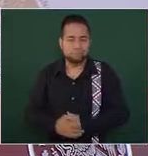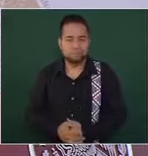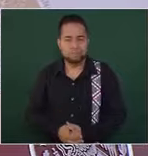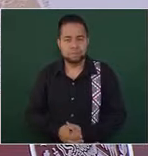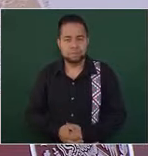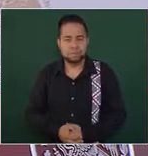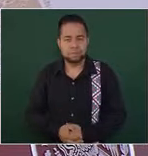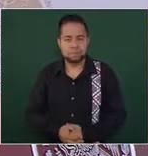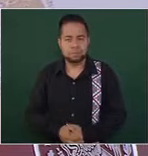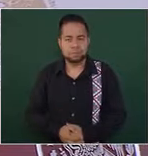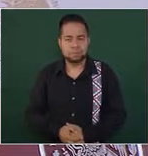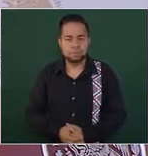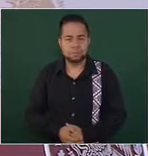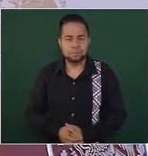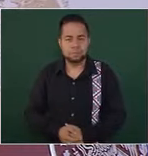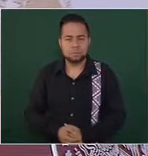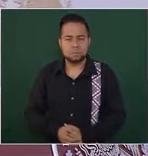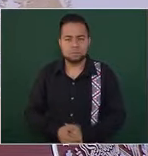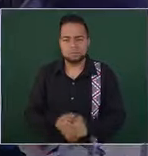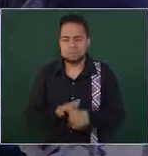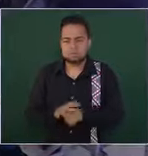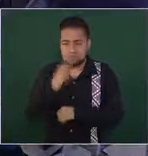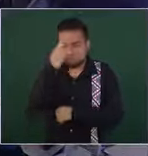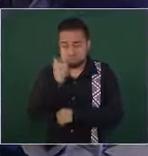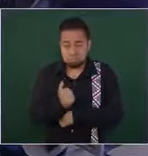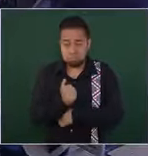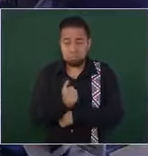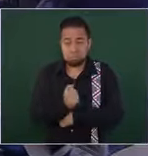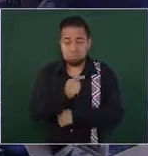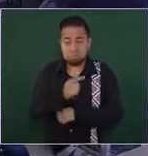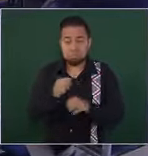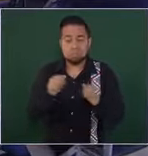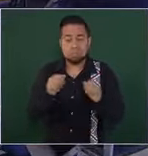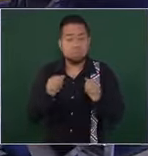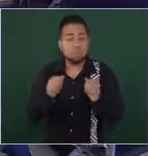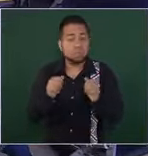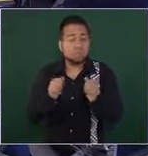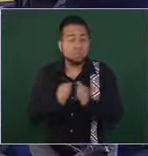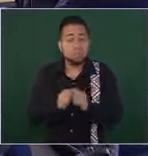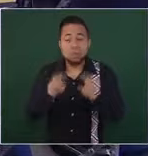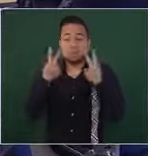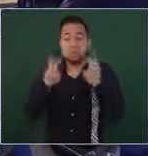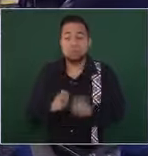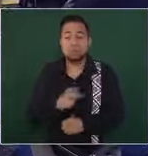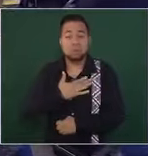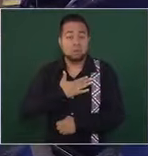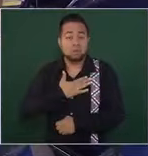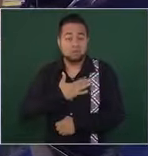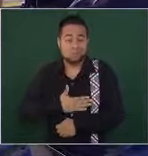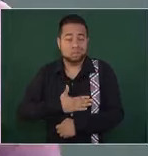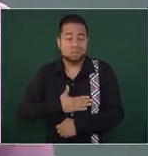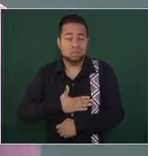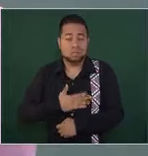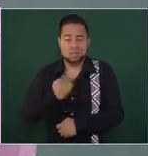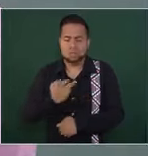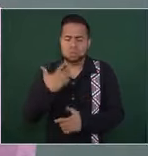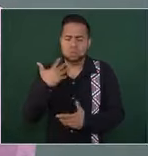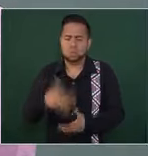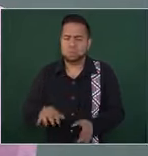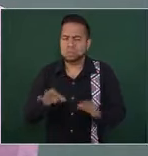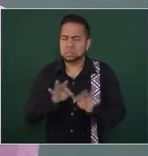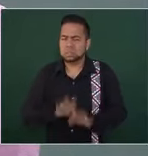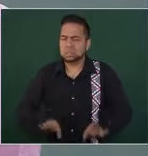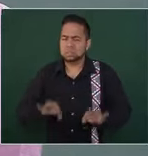porque son los que tienen que ver con la impartición de la justicia es algo importantísimo